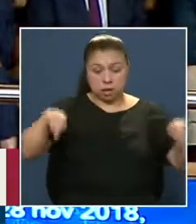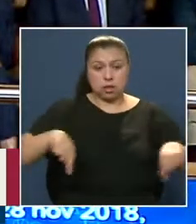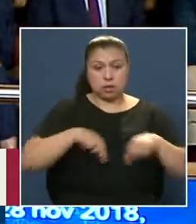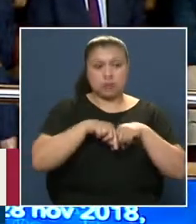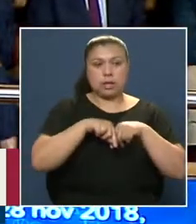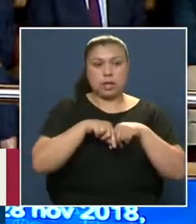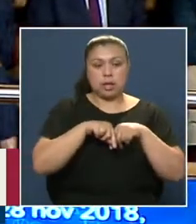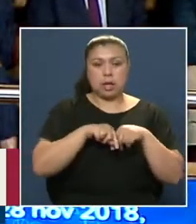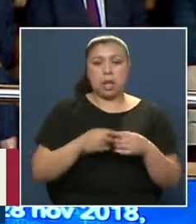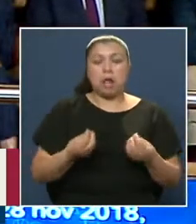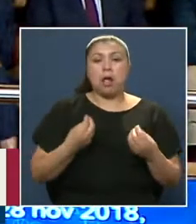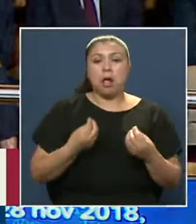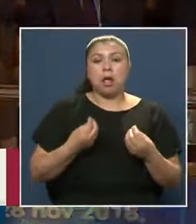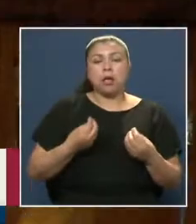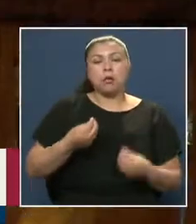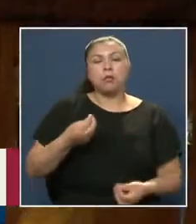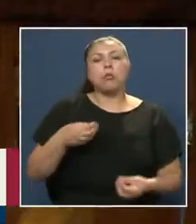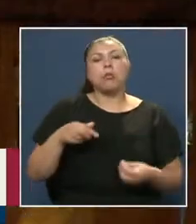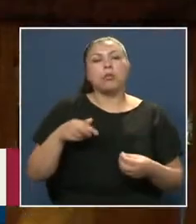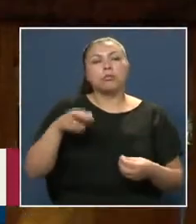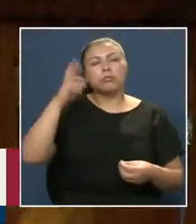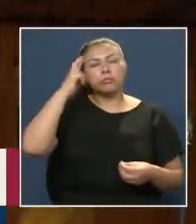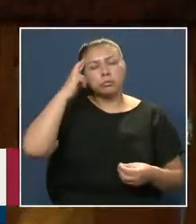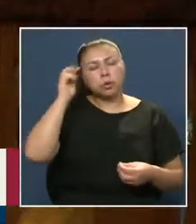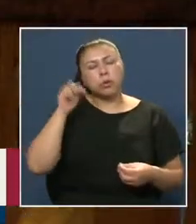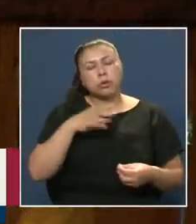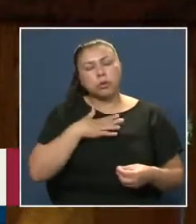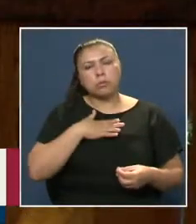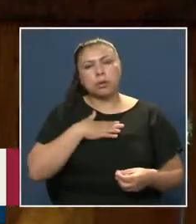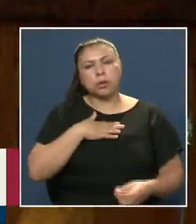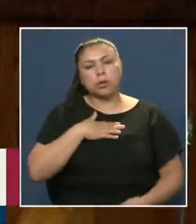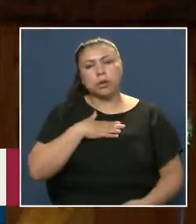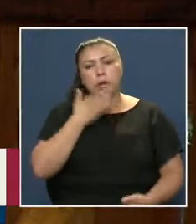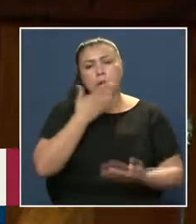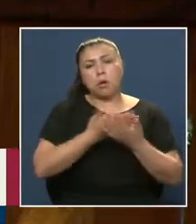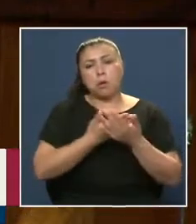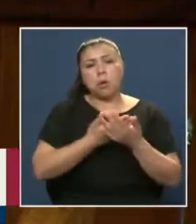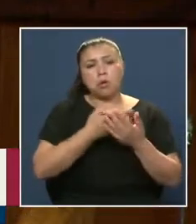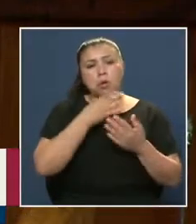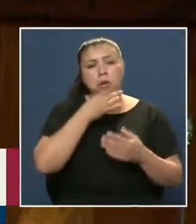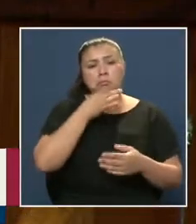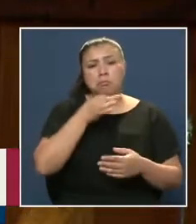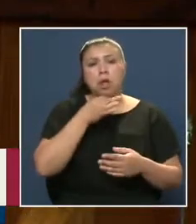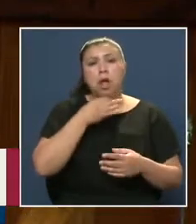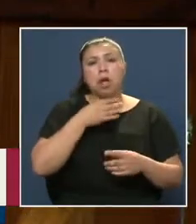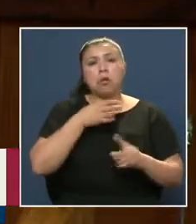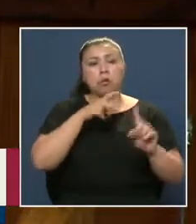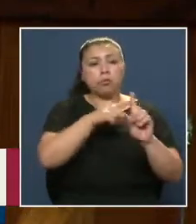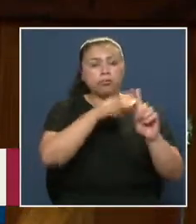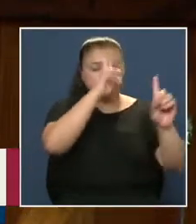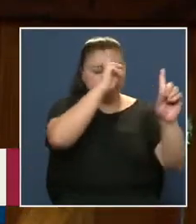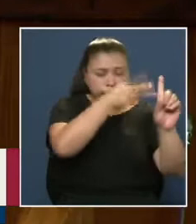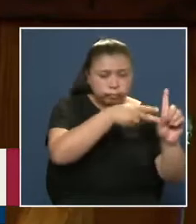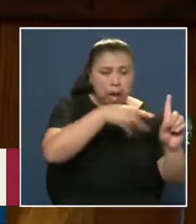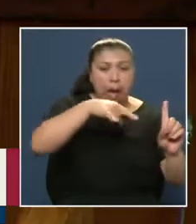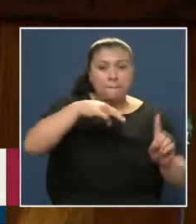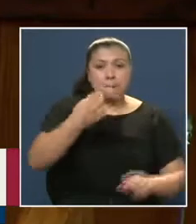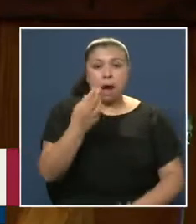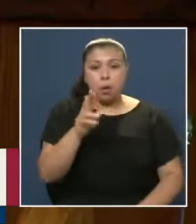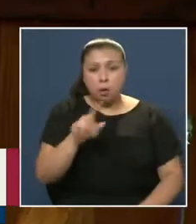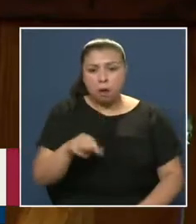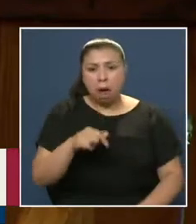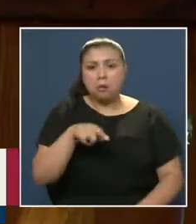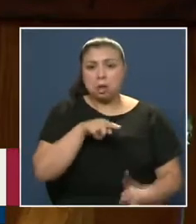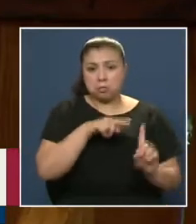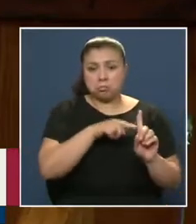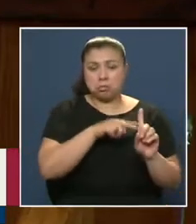Y se me vino A la memoria Cuando Se dijo Que se iba a hacer Un homenaje A Juan Luis Maurás Que creo que fue El